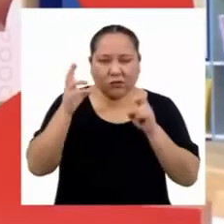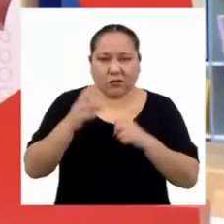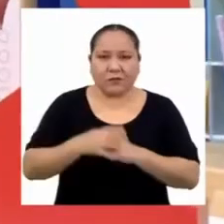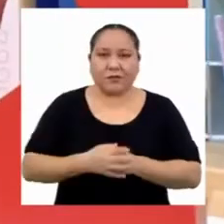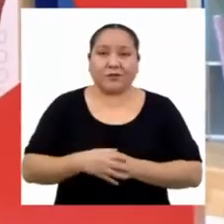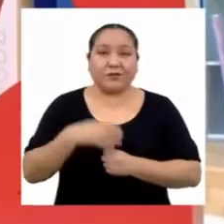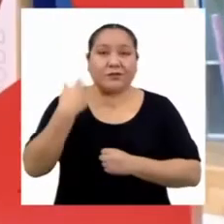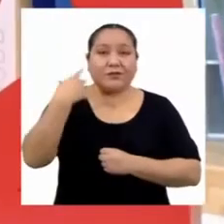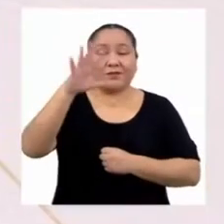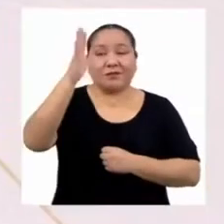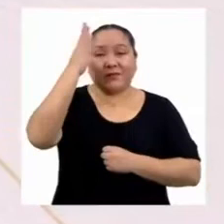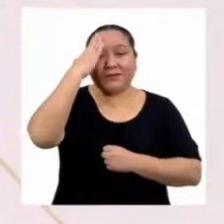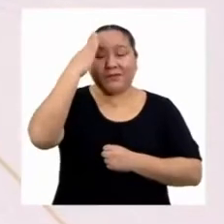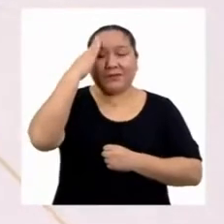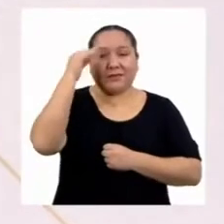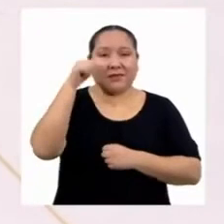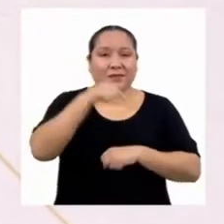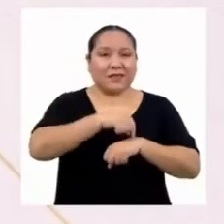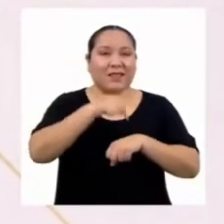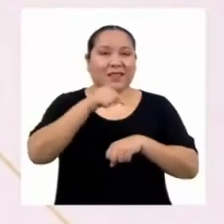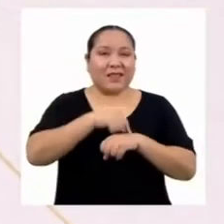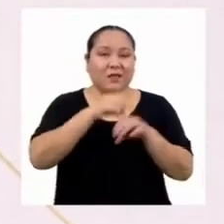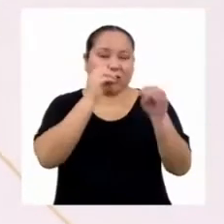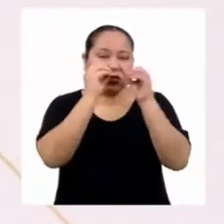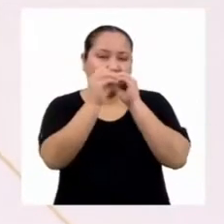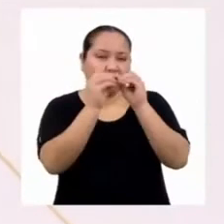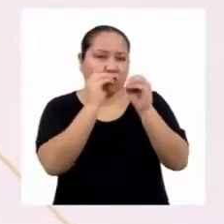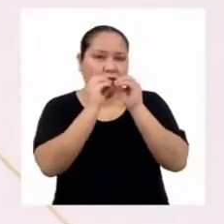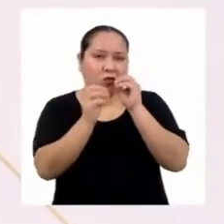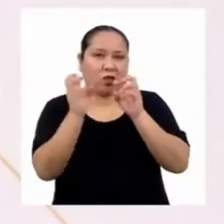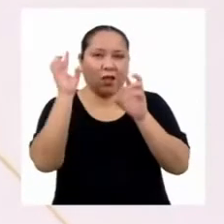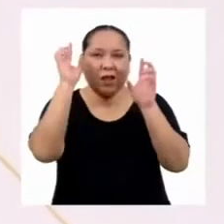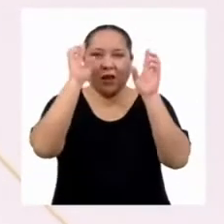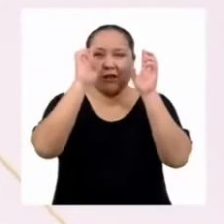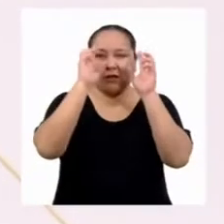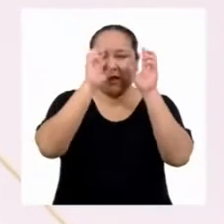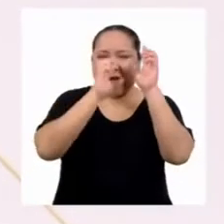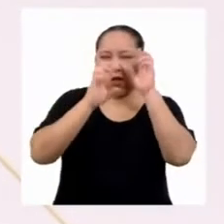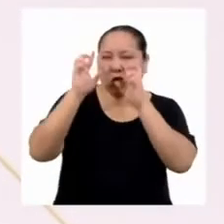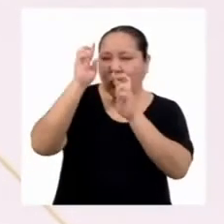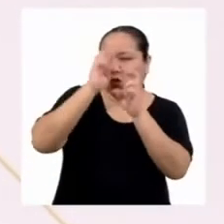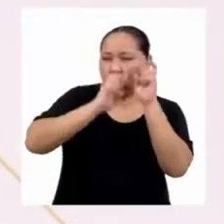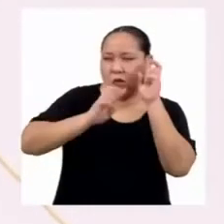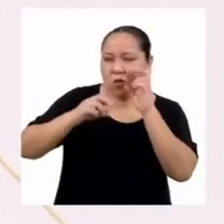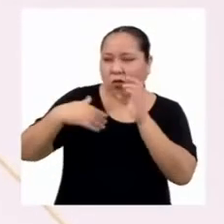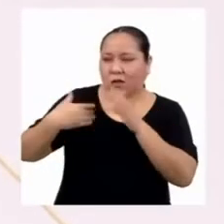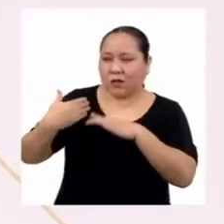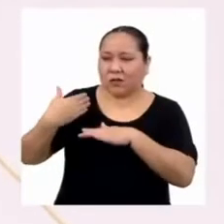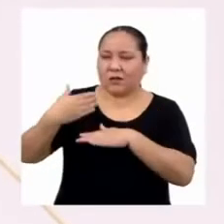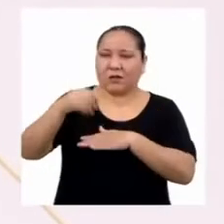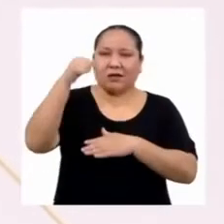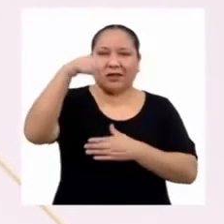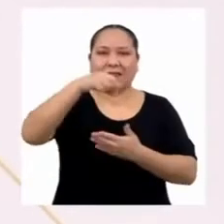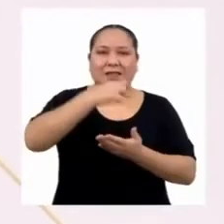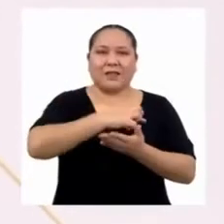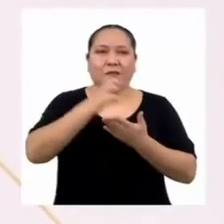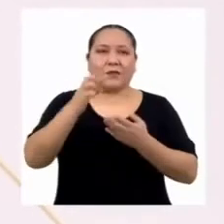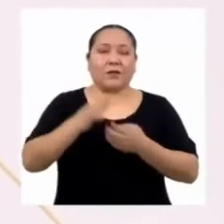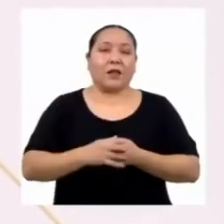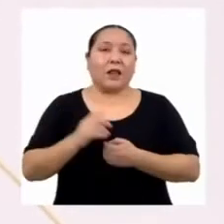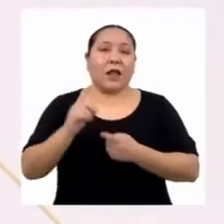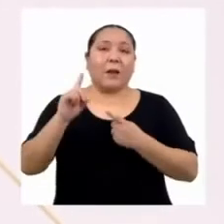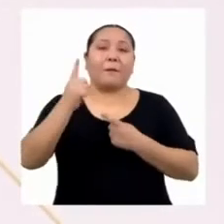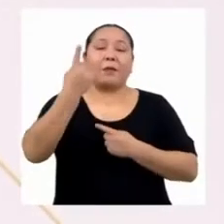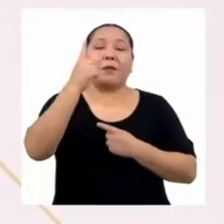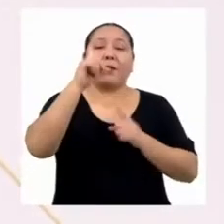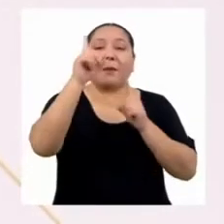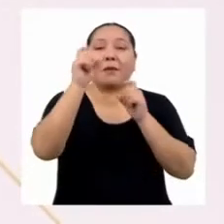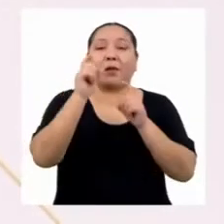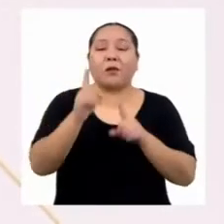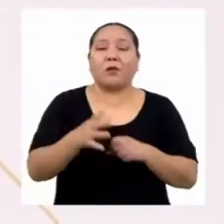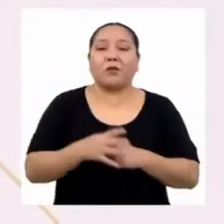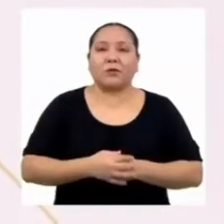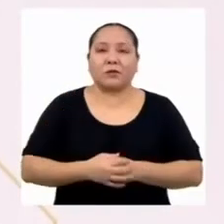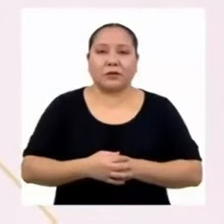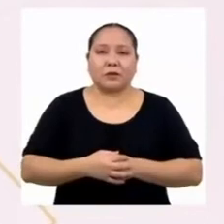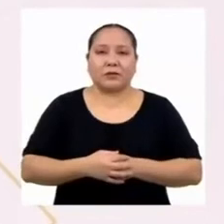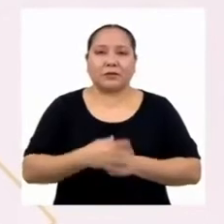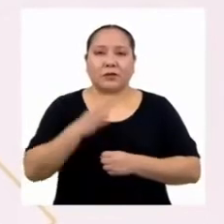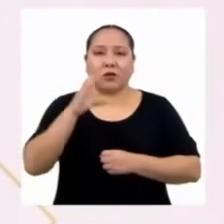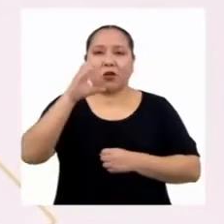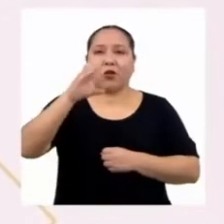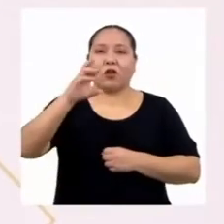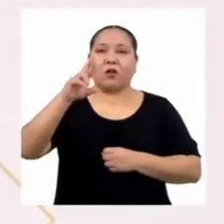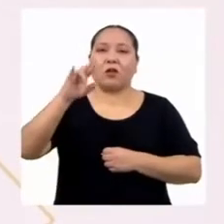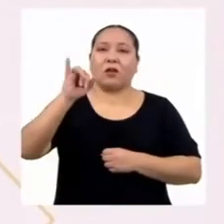Ya saben, es hora de resolver las dudas de quienes las tuvieron a lo largo del programa. La primera consulta viene con